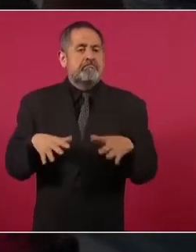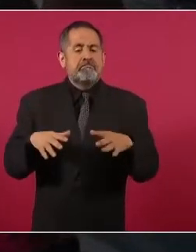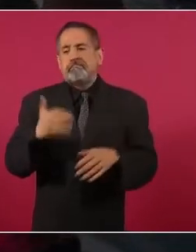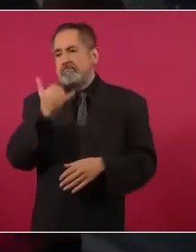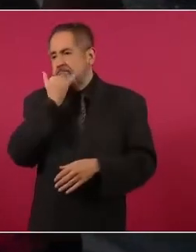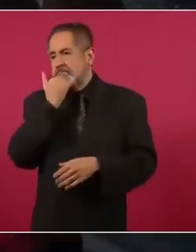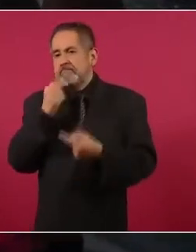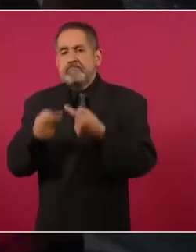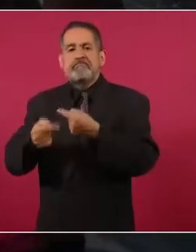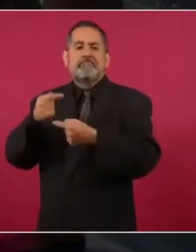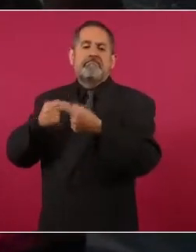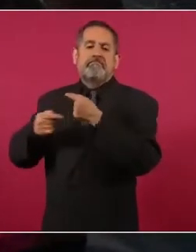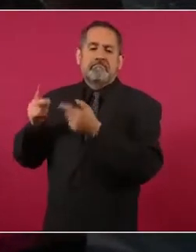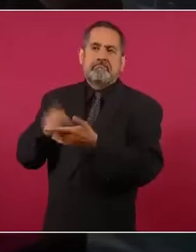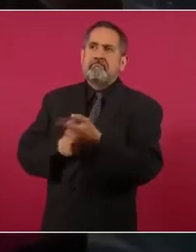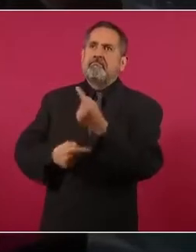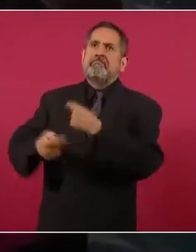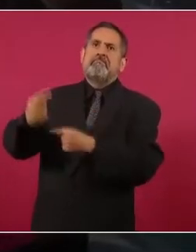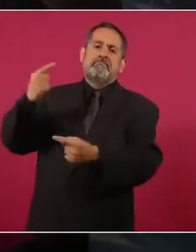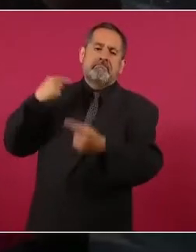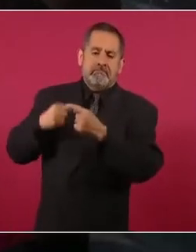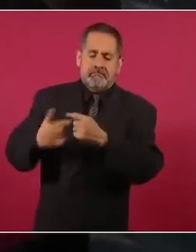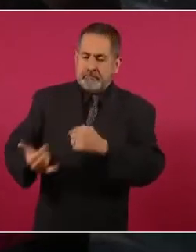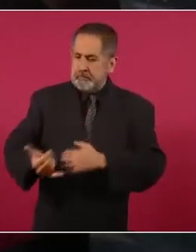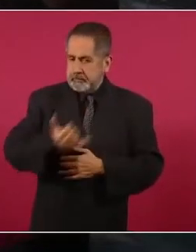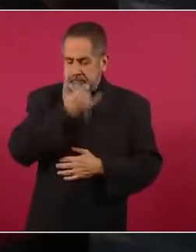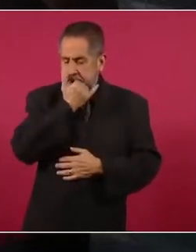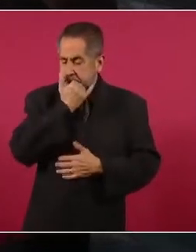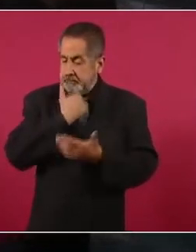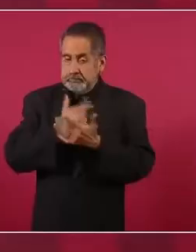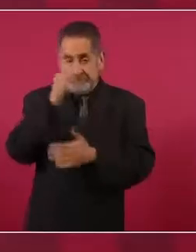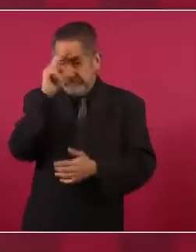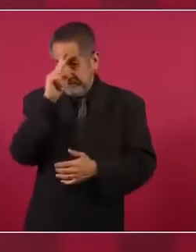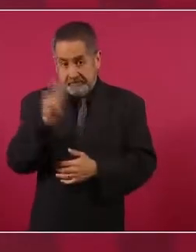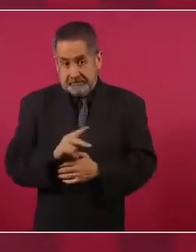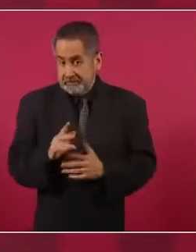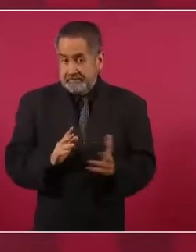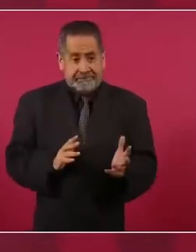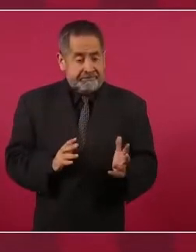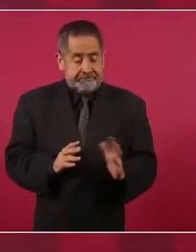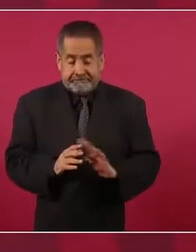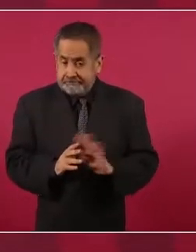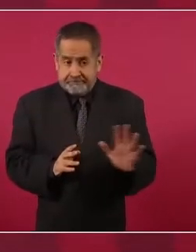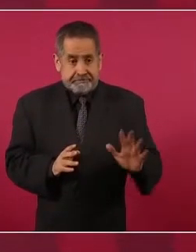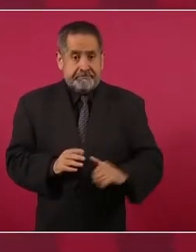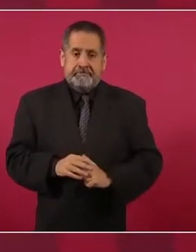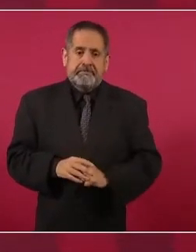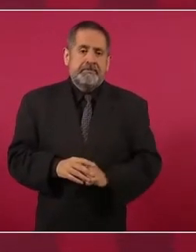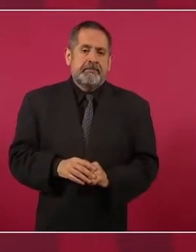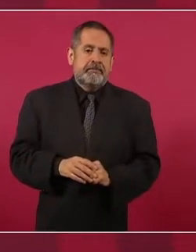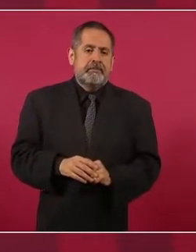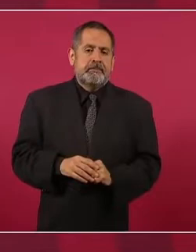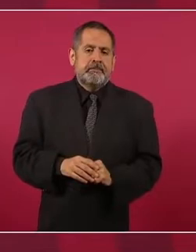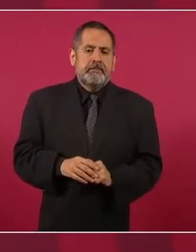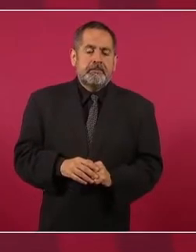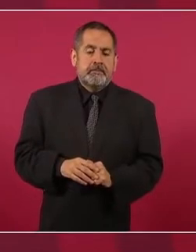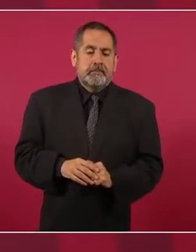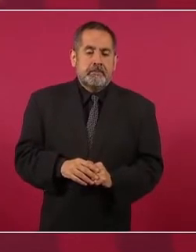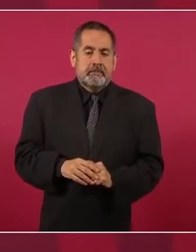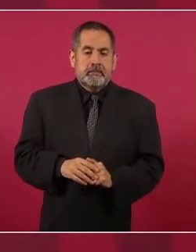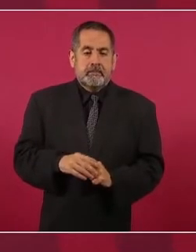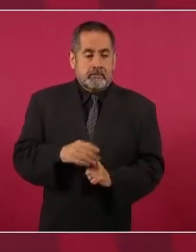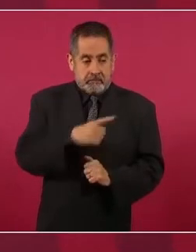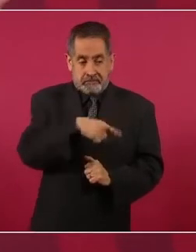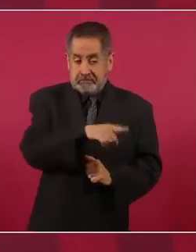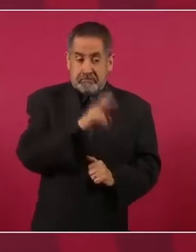una cuestión gravísima para el país, y estos son